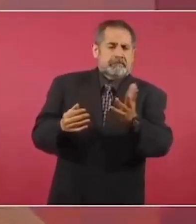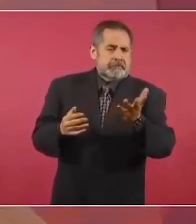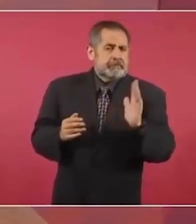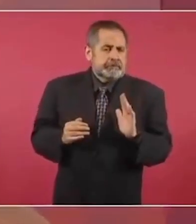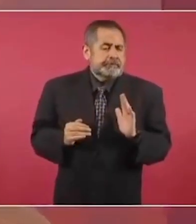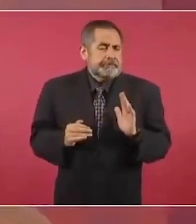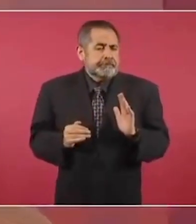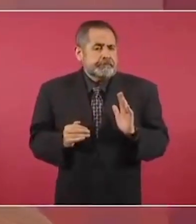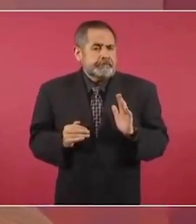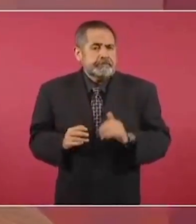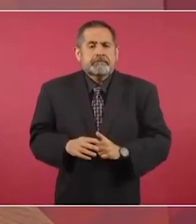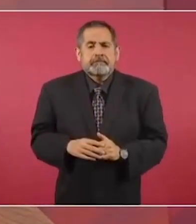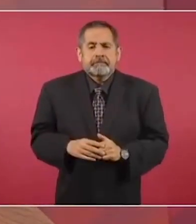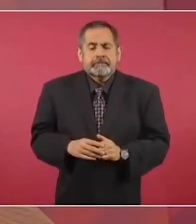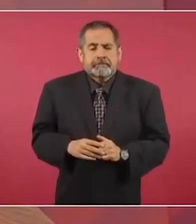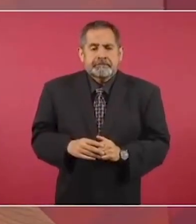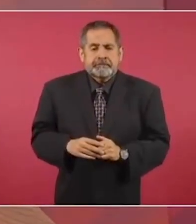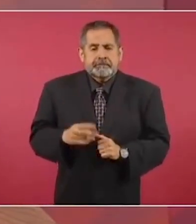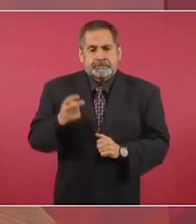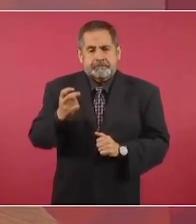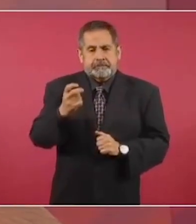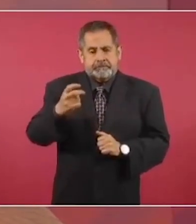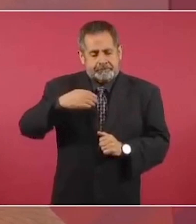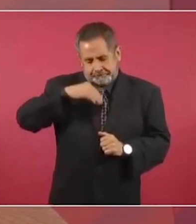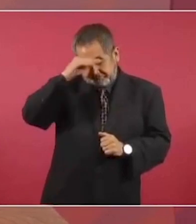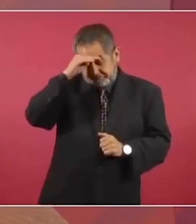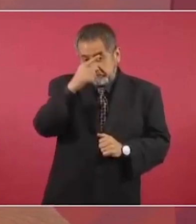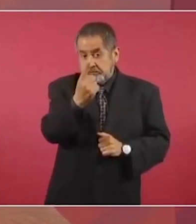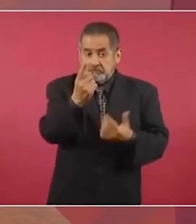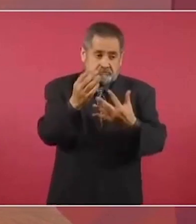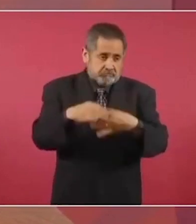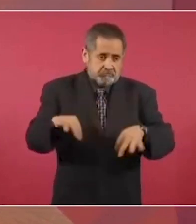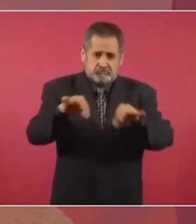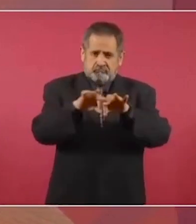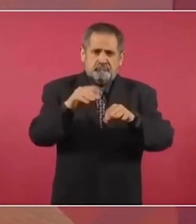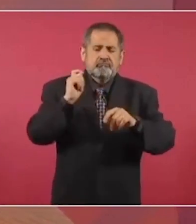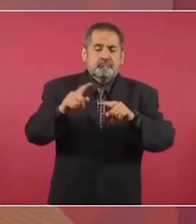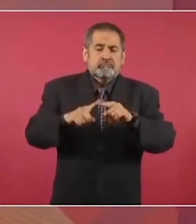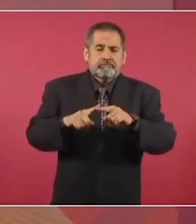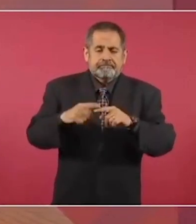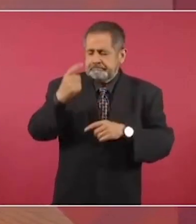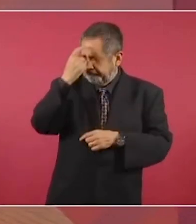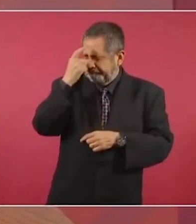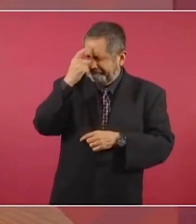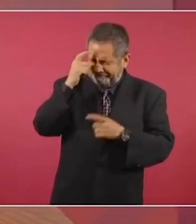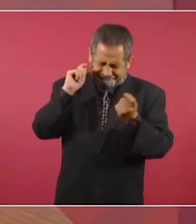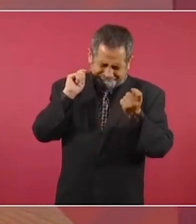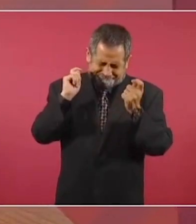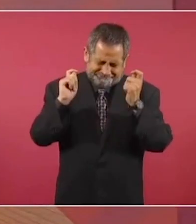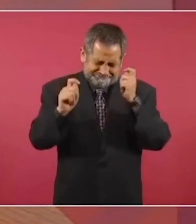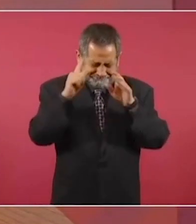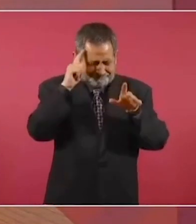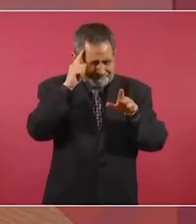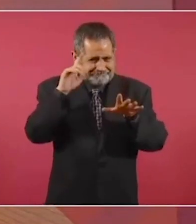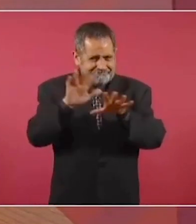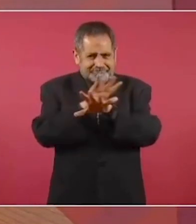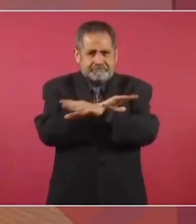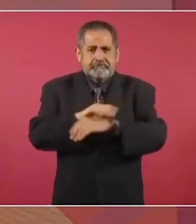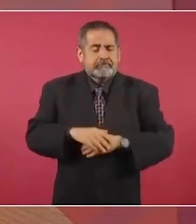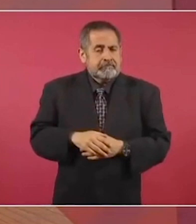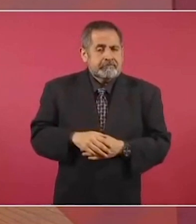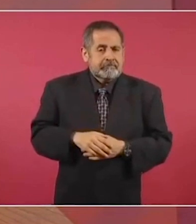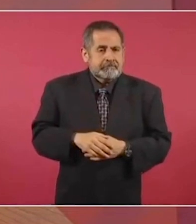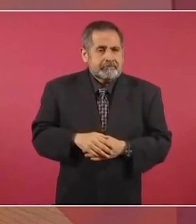y esto que considero muy importante, el cambio de mentalidad, parece